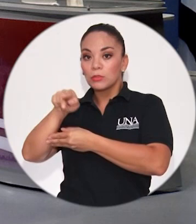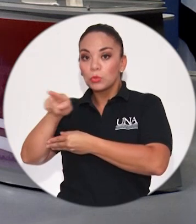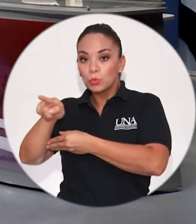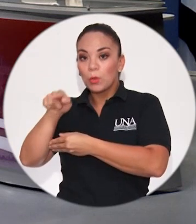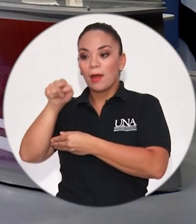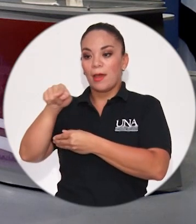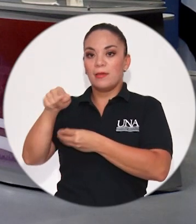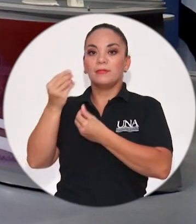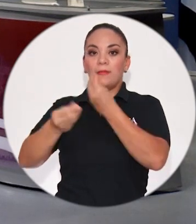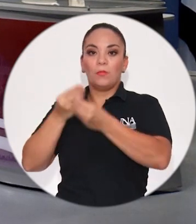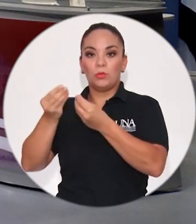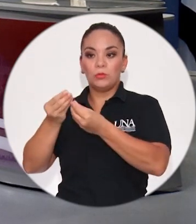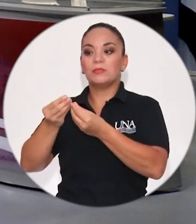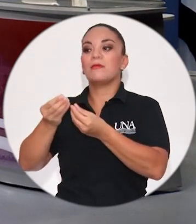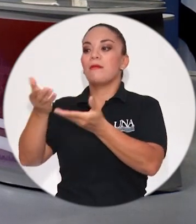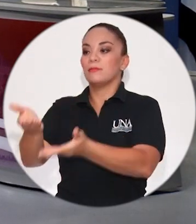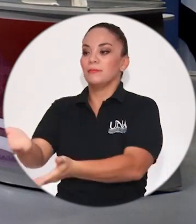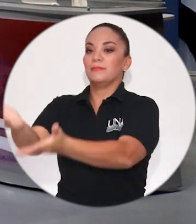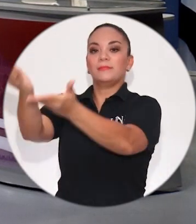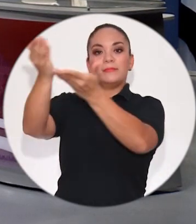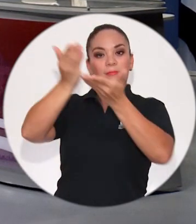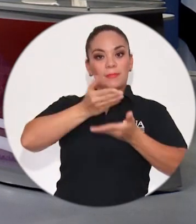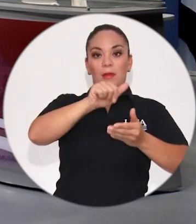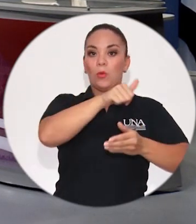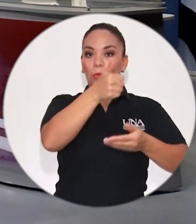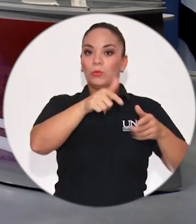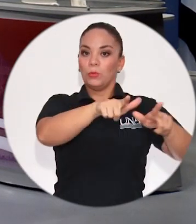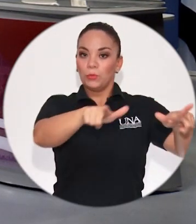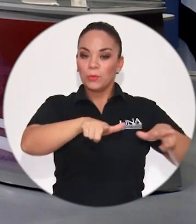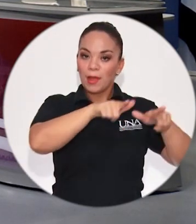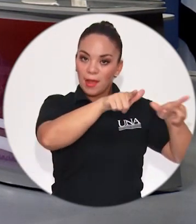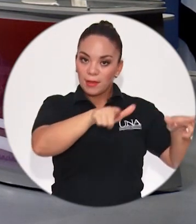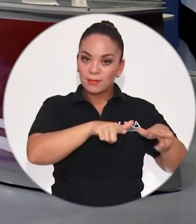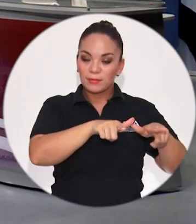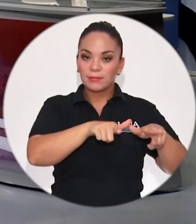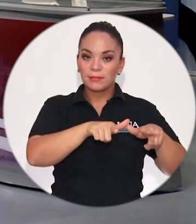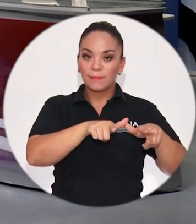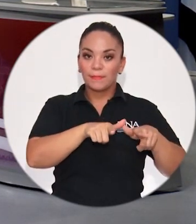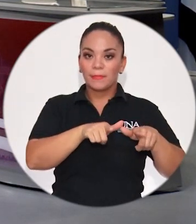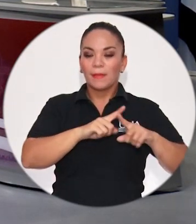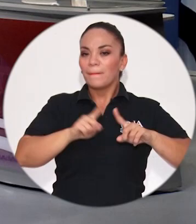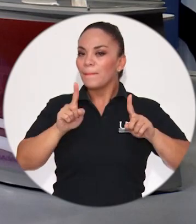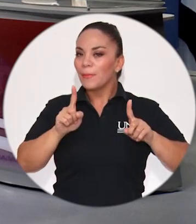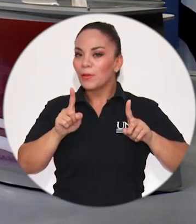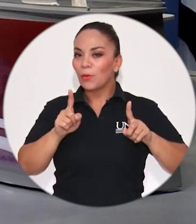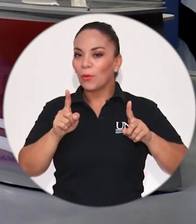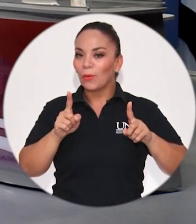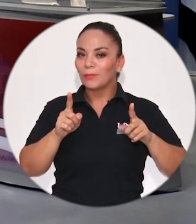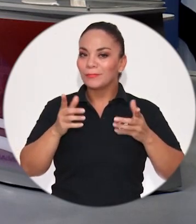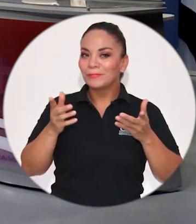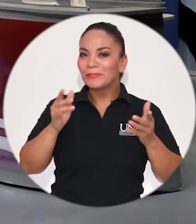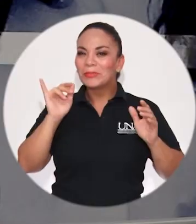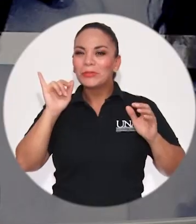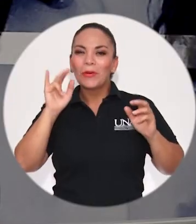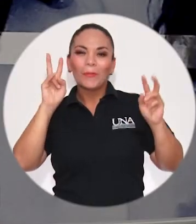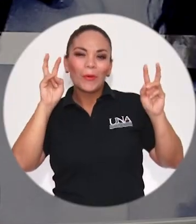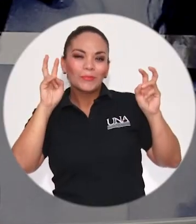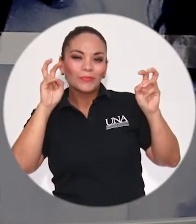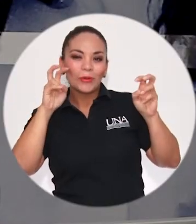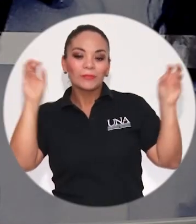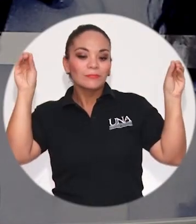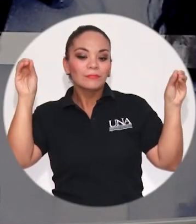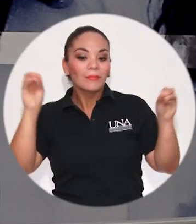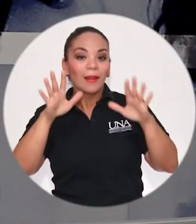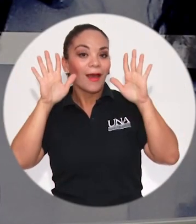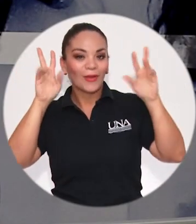trasladaba a otras regiones y como por obra celestial se